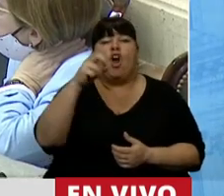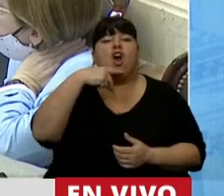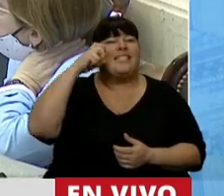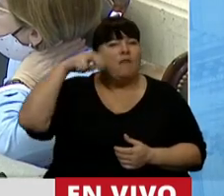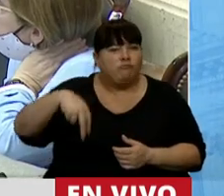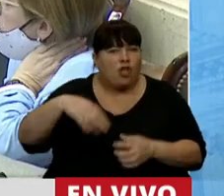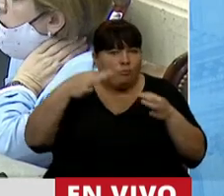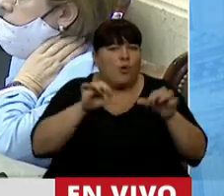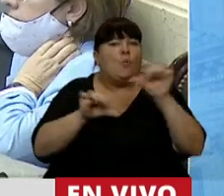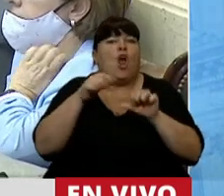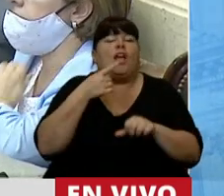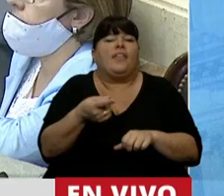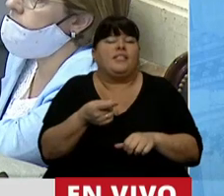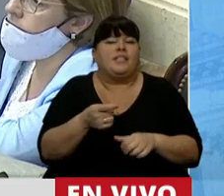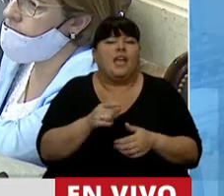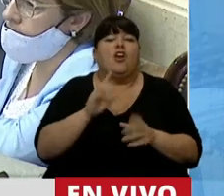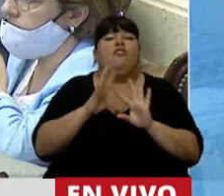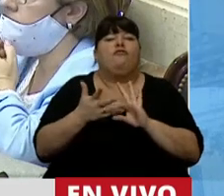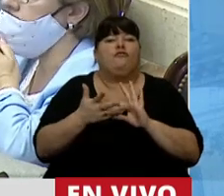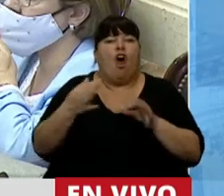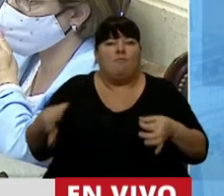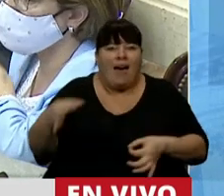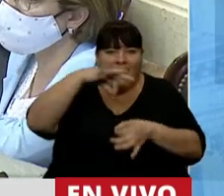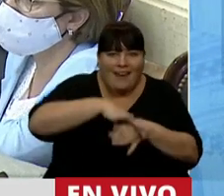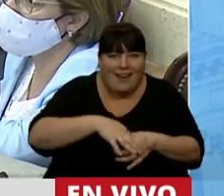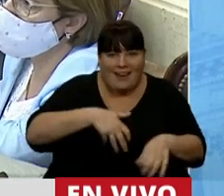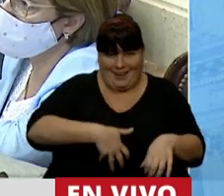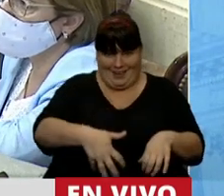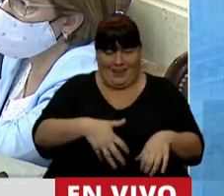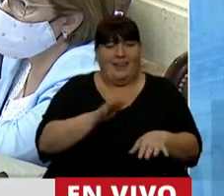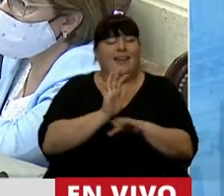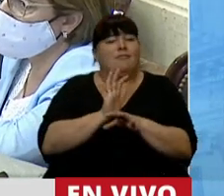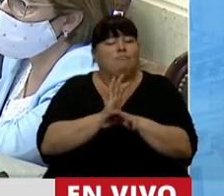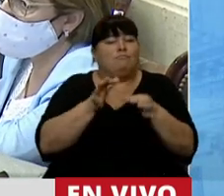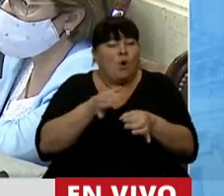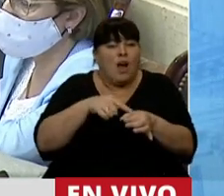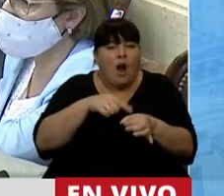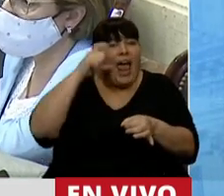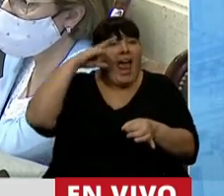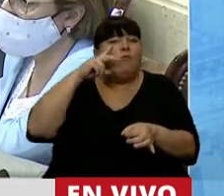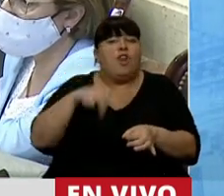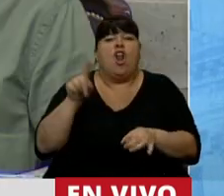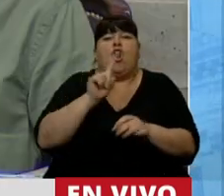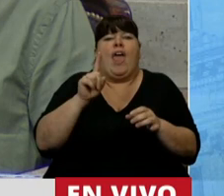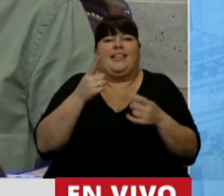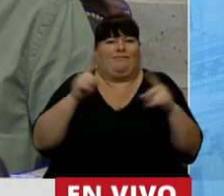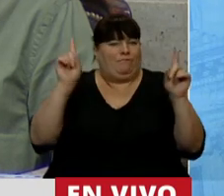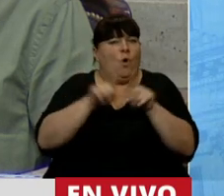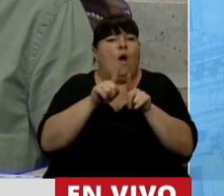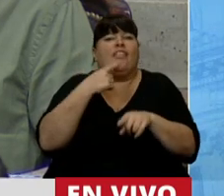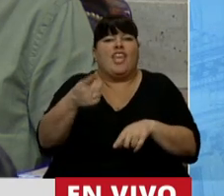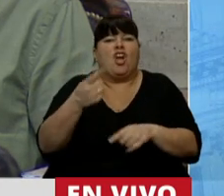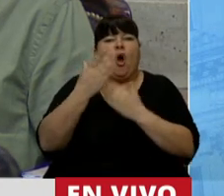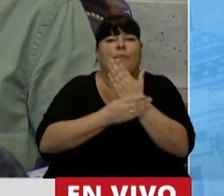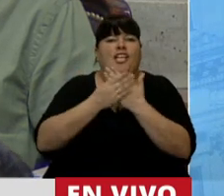biológicamente corresponde al proceso de fecundación. Es decir, el embrión humano no es un fenómeno, como dijo